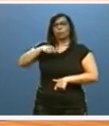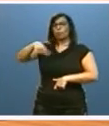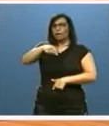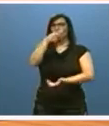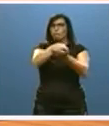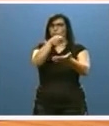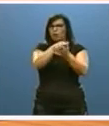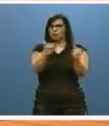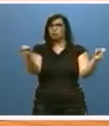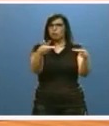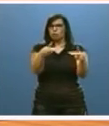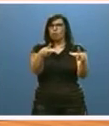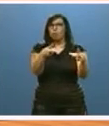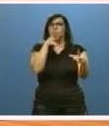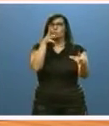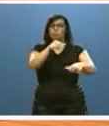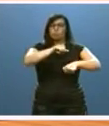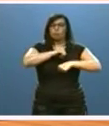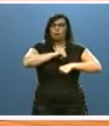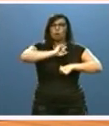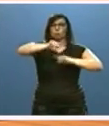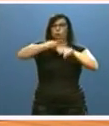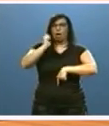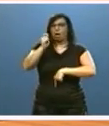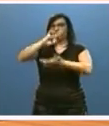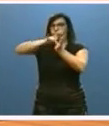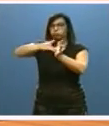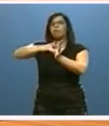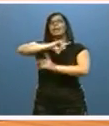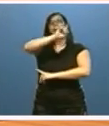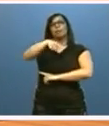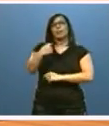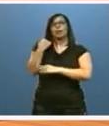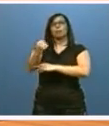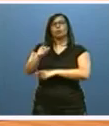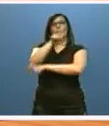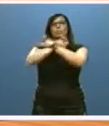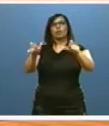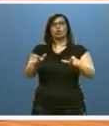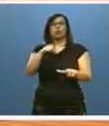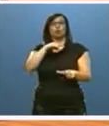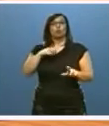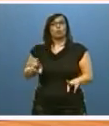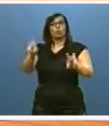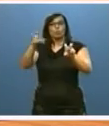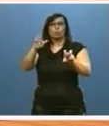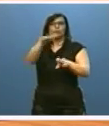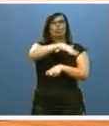desempleo, hayan agotado sus prestaciones, así como la de apoyo a los nuevos autónomos en las comarcas mineras.